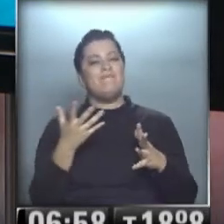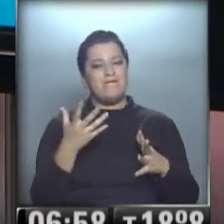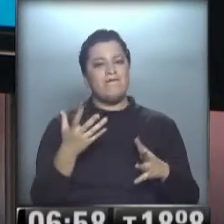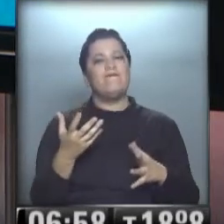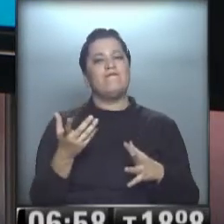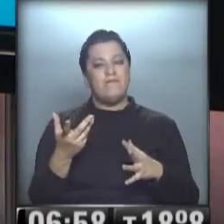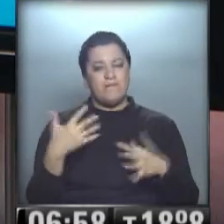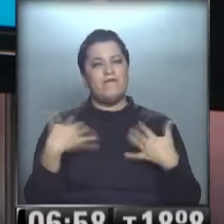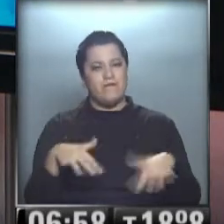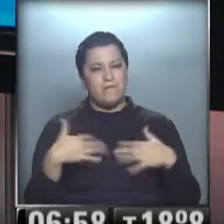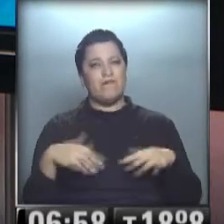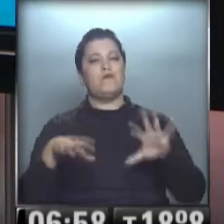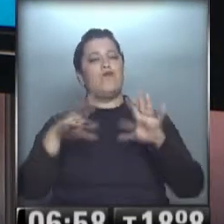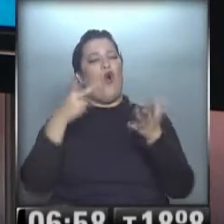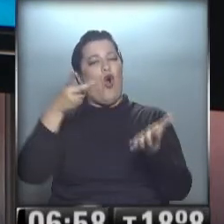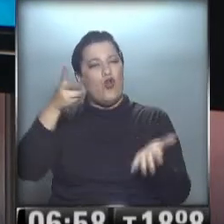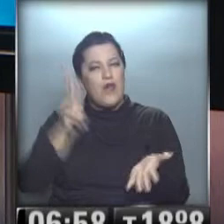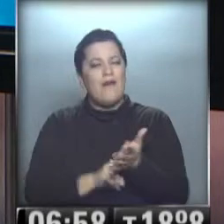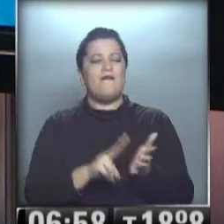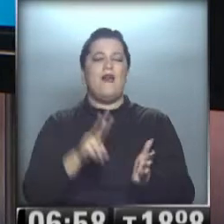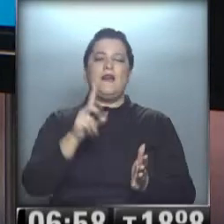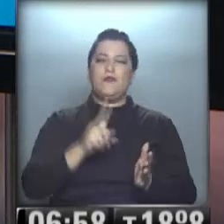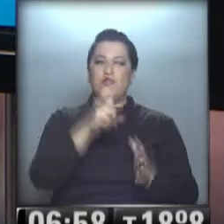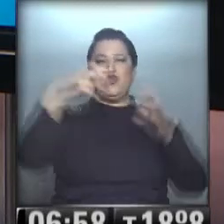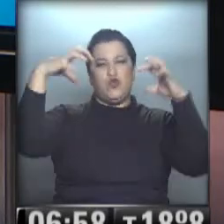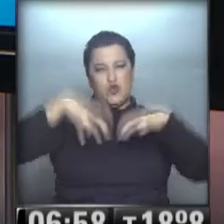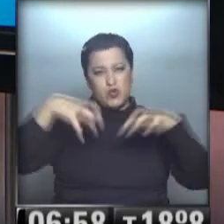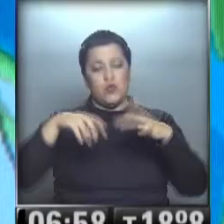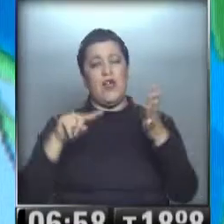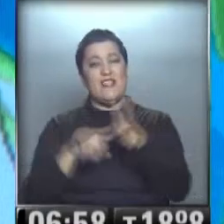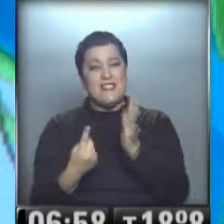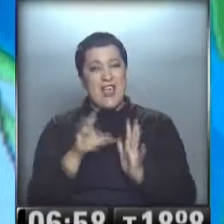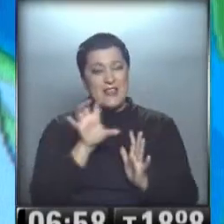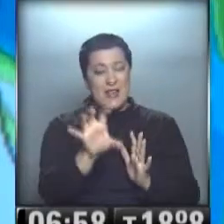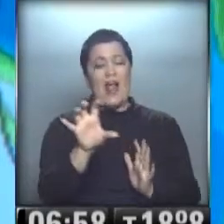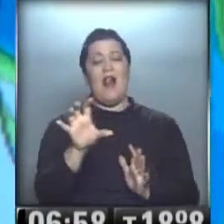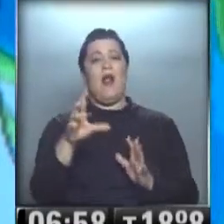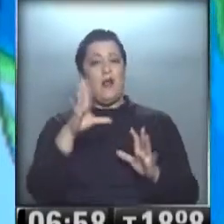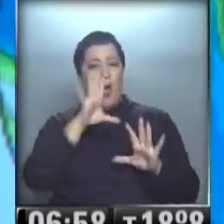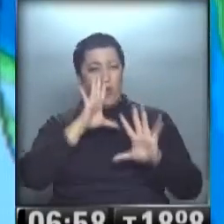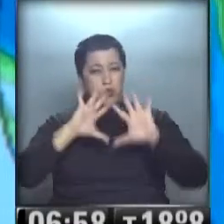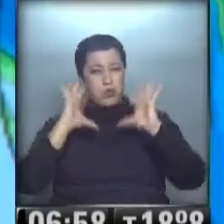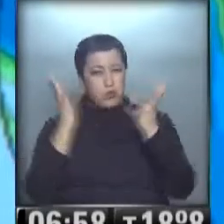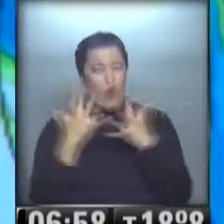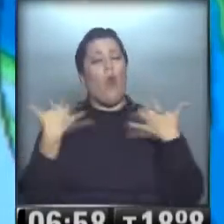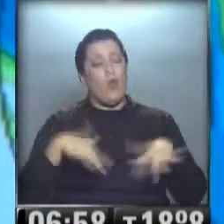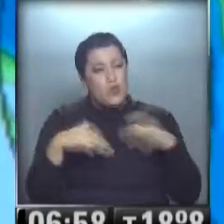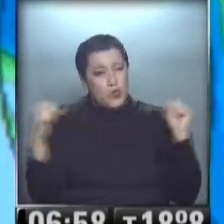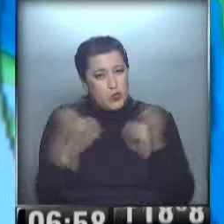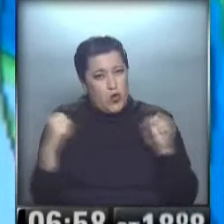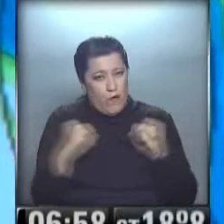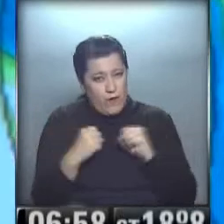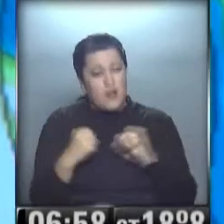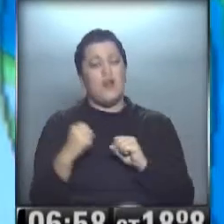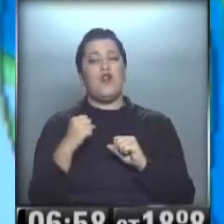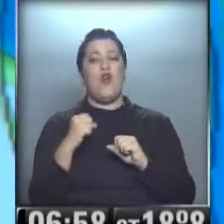origina esto. Otra vez en el litoral lluvia, zona central, entra alta presión, con mucho frío, ¿eh? Y